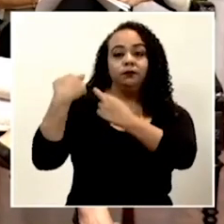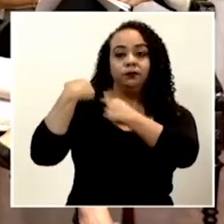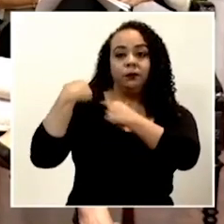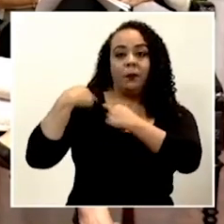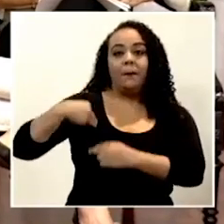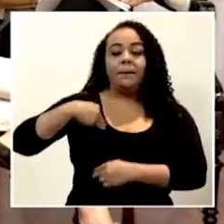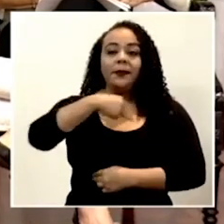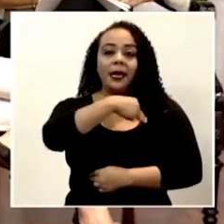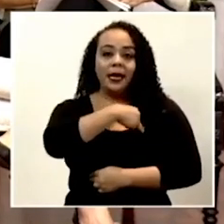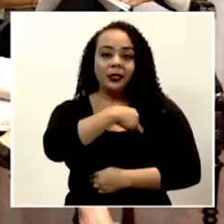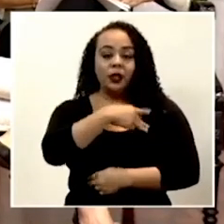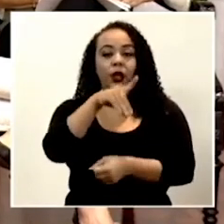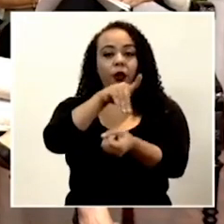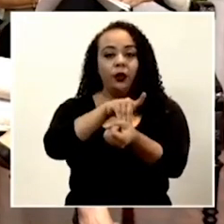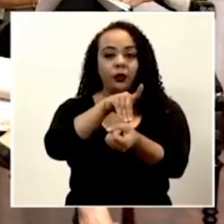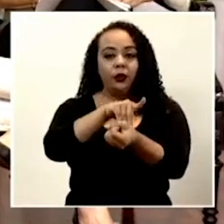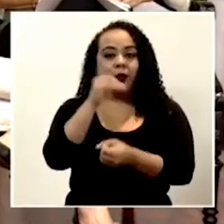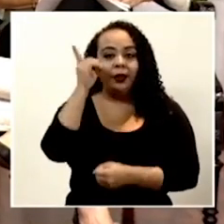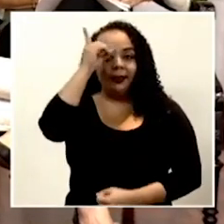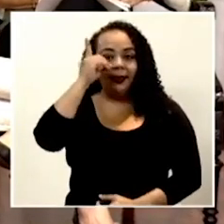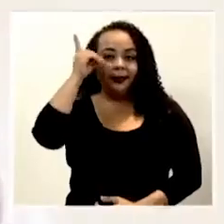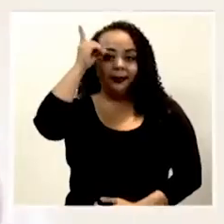ministro, el doctor Daniel Salas.